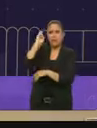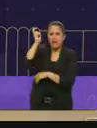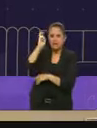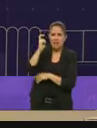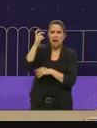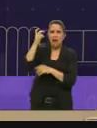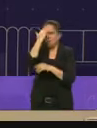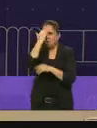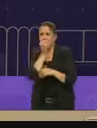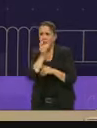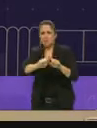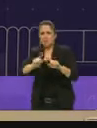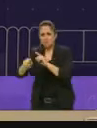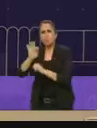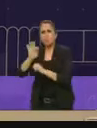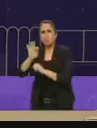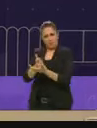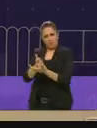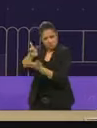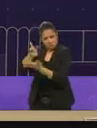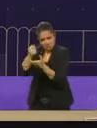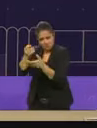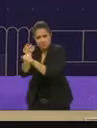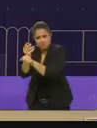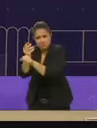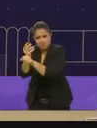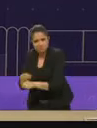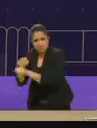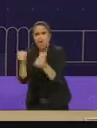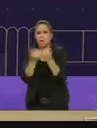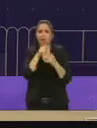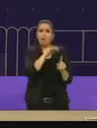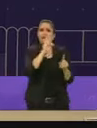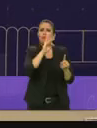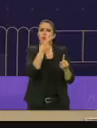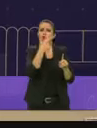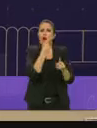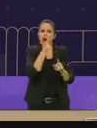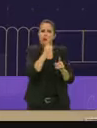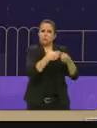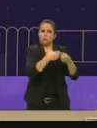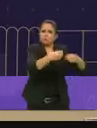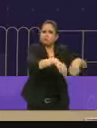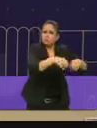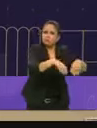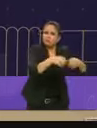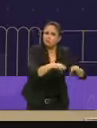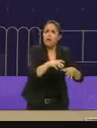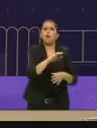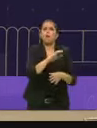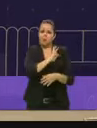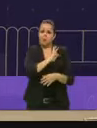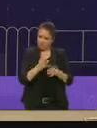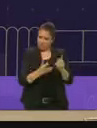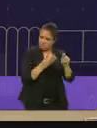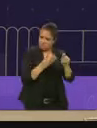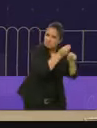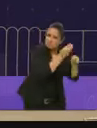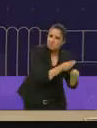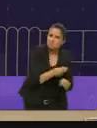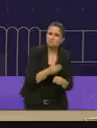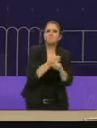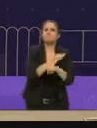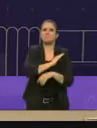esta ciudad cabe, por supuesto, reparar las fugas que no las han reparado. por supuesto que en esta ciudad cabe